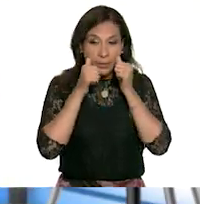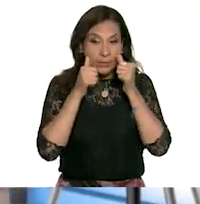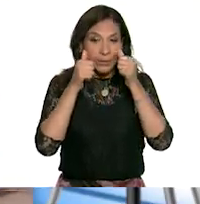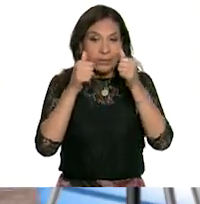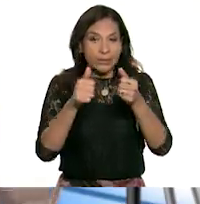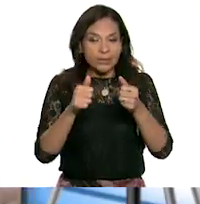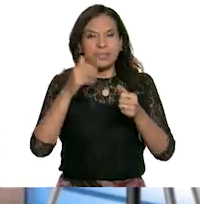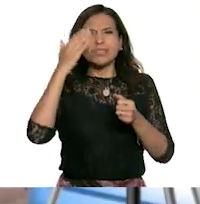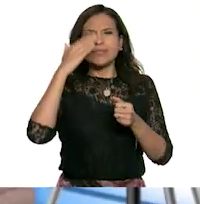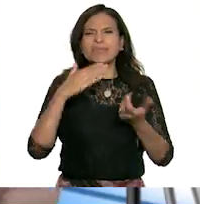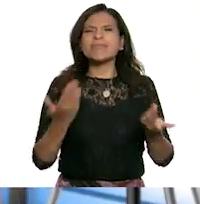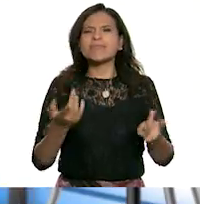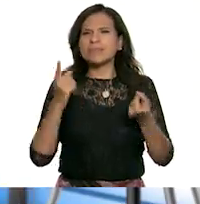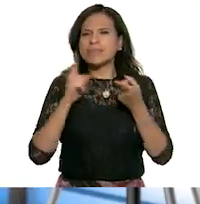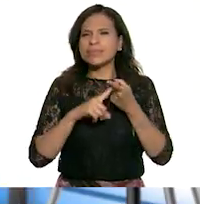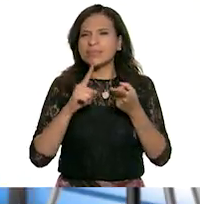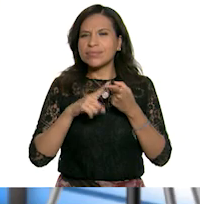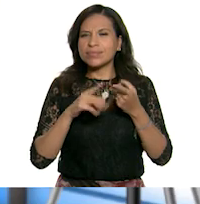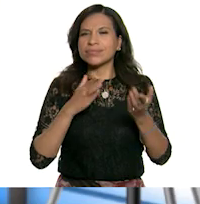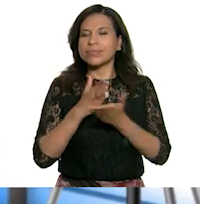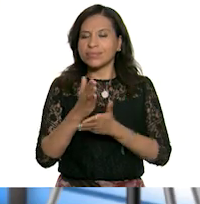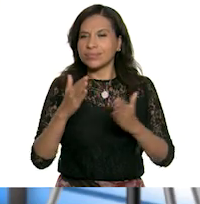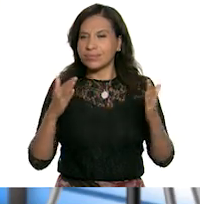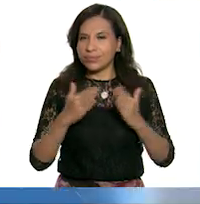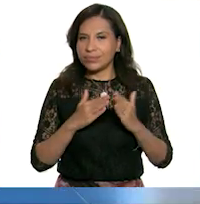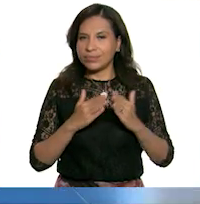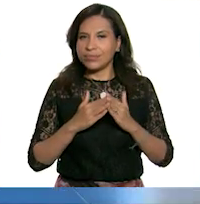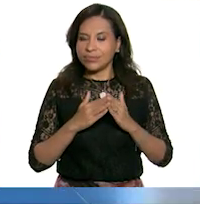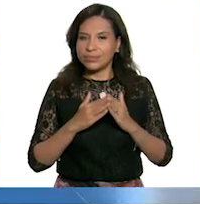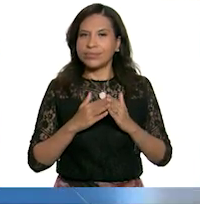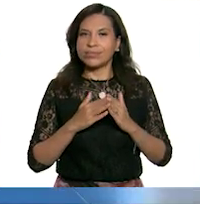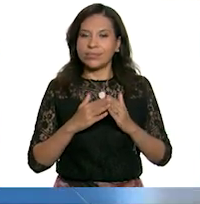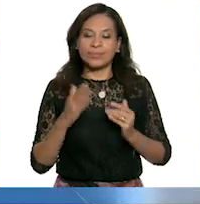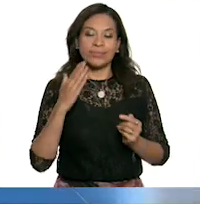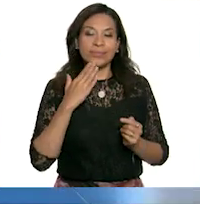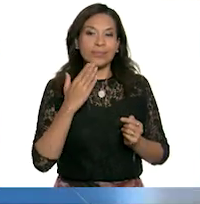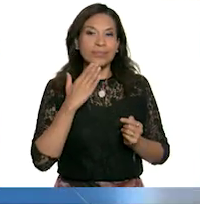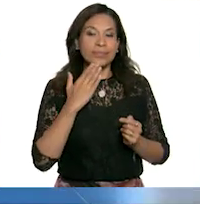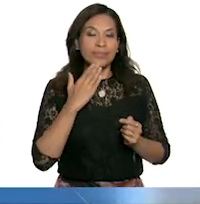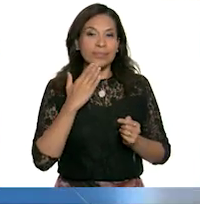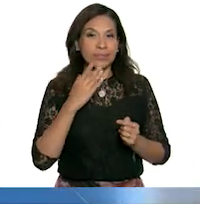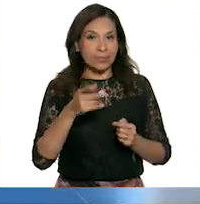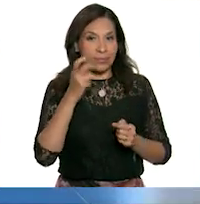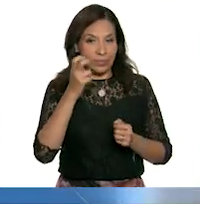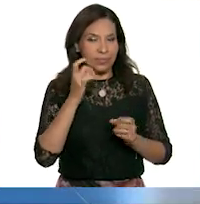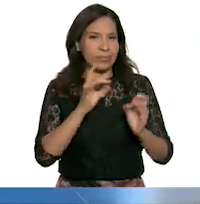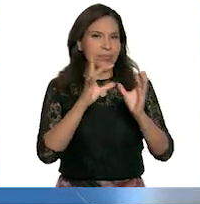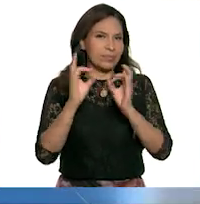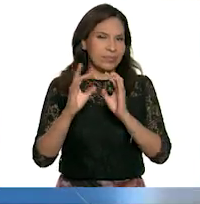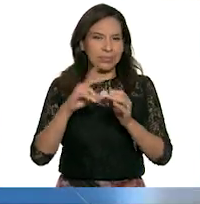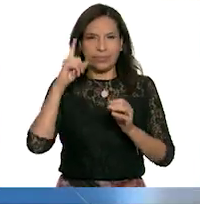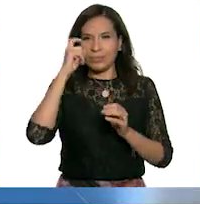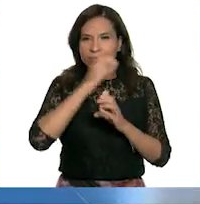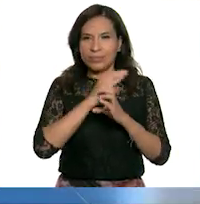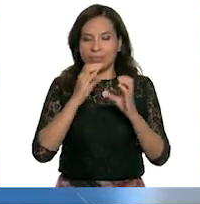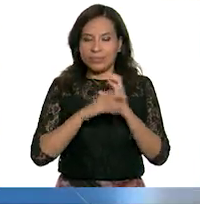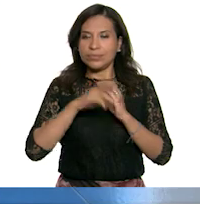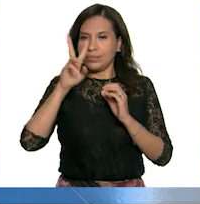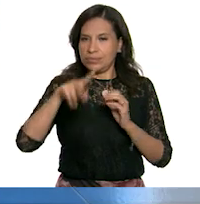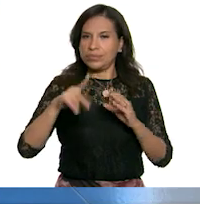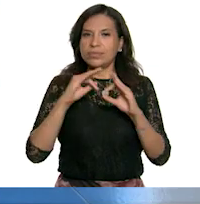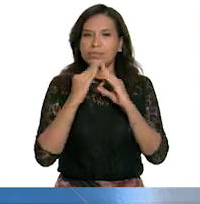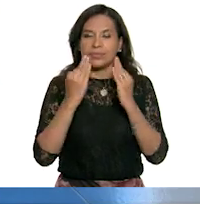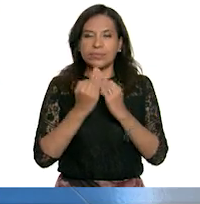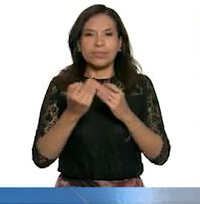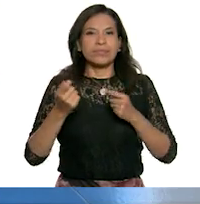para saber quién había entrado a la casa. ¡Bien! Enfrentar las situaciones difíciles también es una